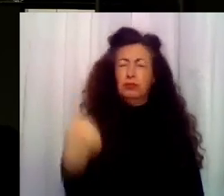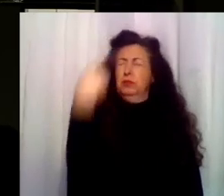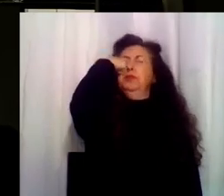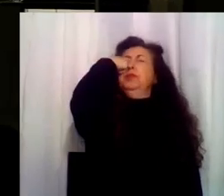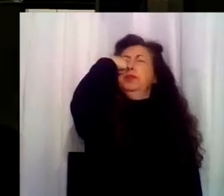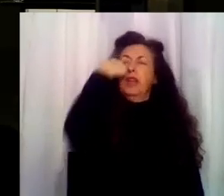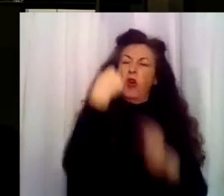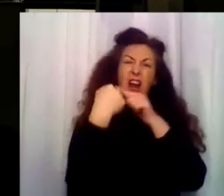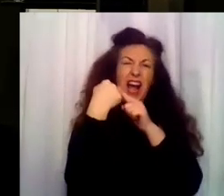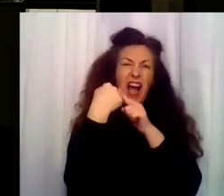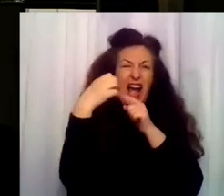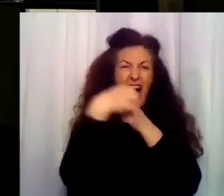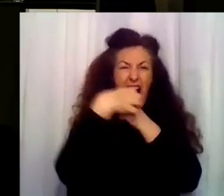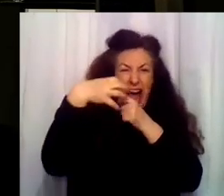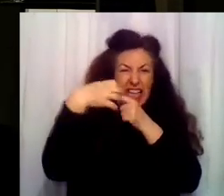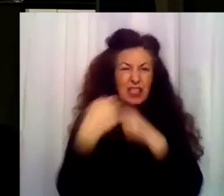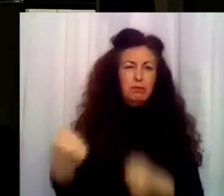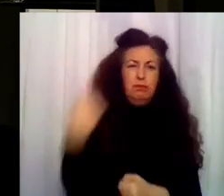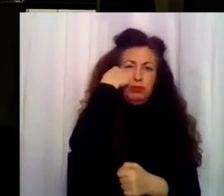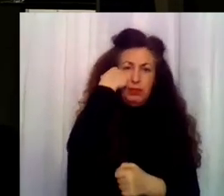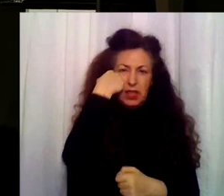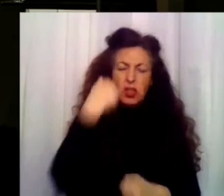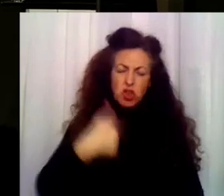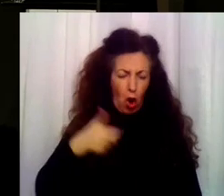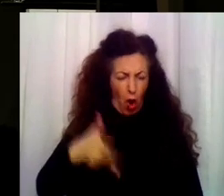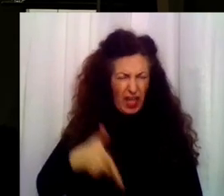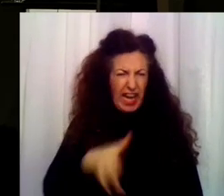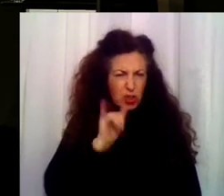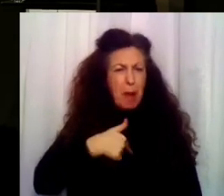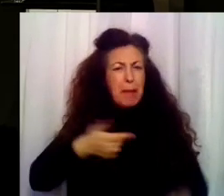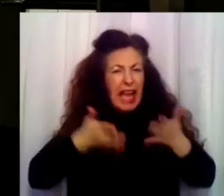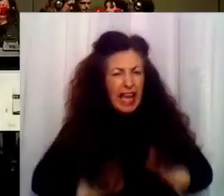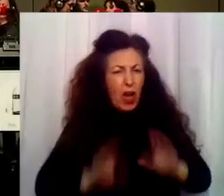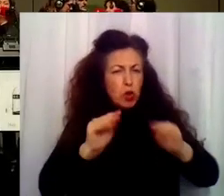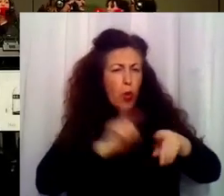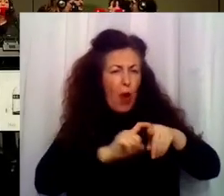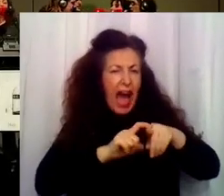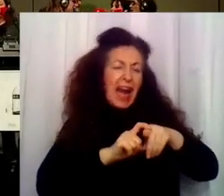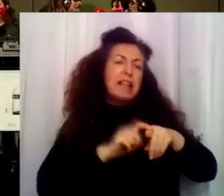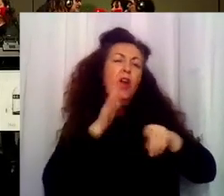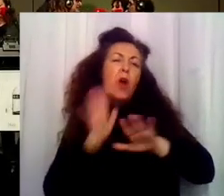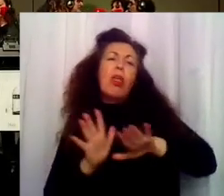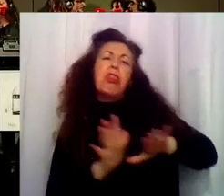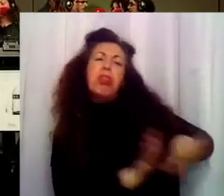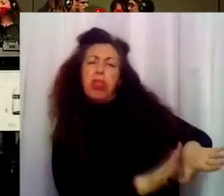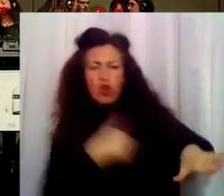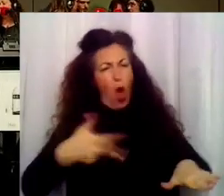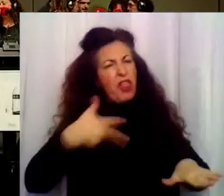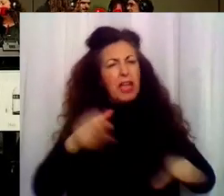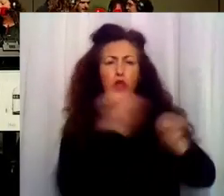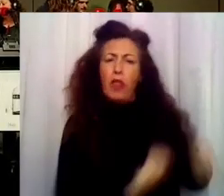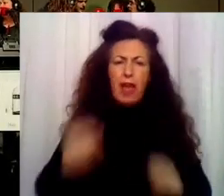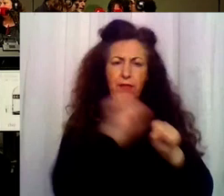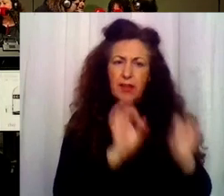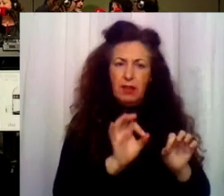Yo solo quería que me diera explicaciones. Tengo derecho a que no arrinconen a mi hijo por su carácter. Bueno, bueno, bueno. A ver, chicos, por favor,